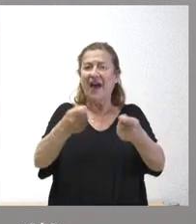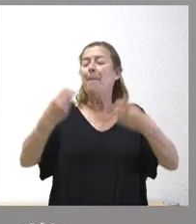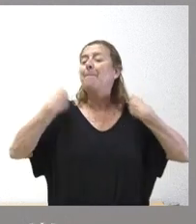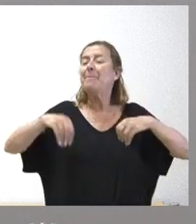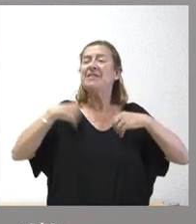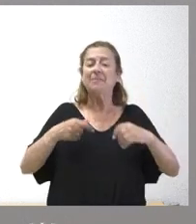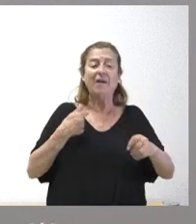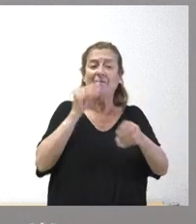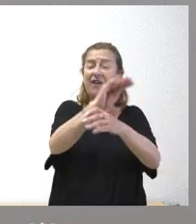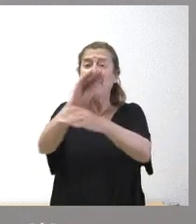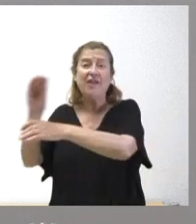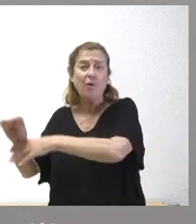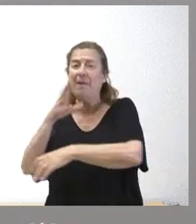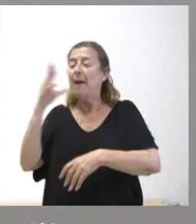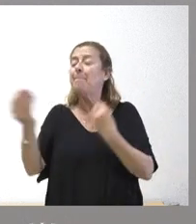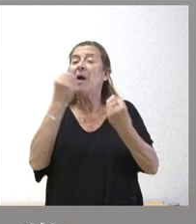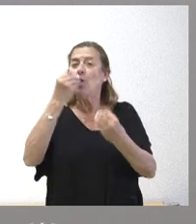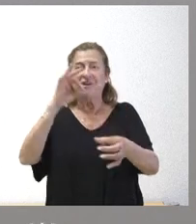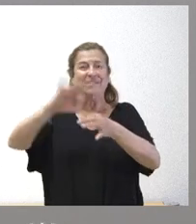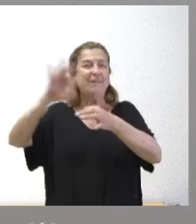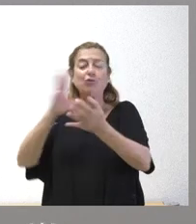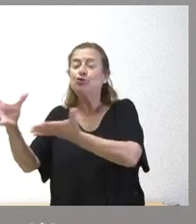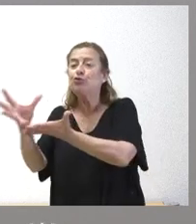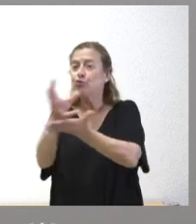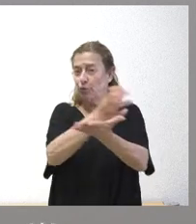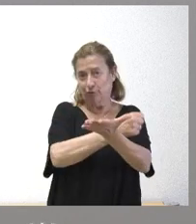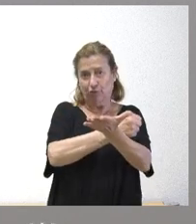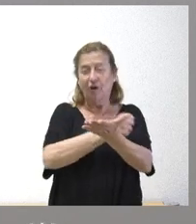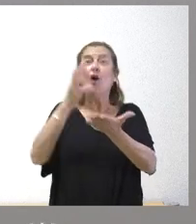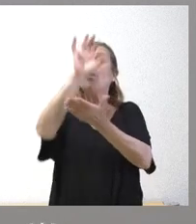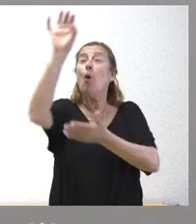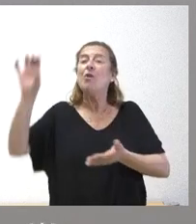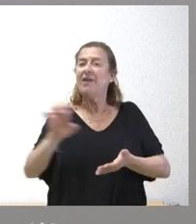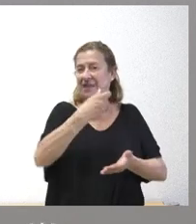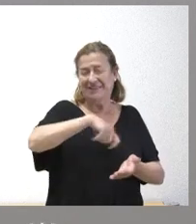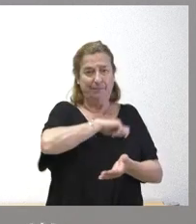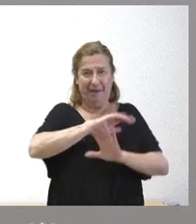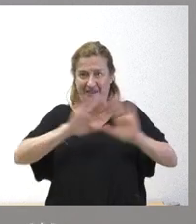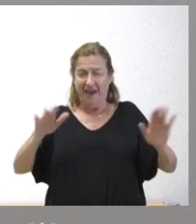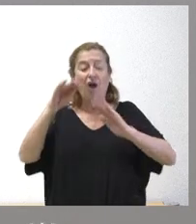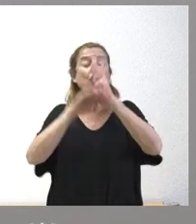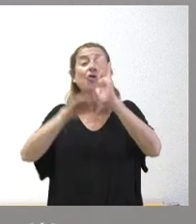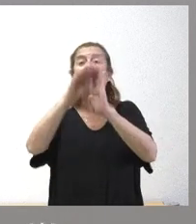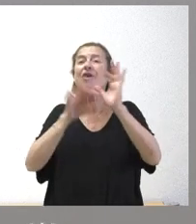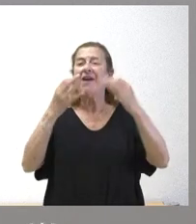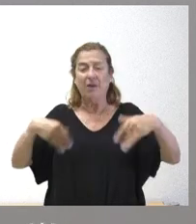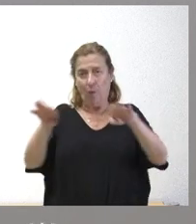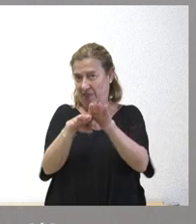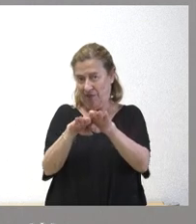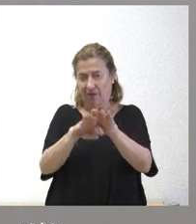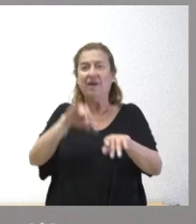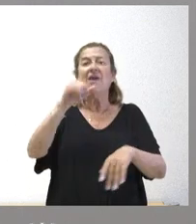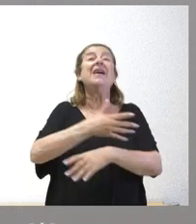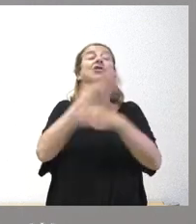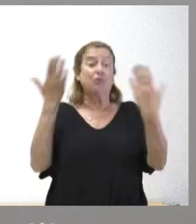financiación para prestar los mejores servicios a todas las comunidades autónomas de España en condiciones de igualdad y que